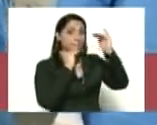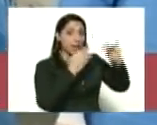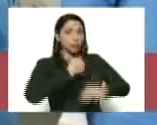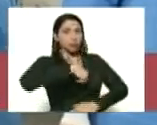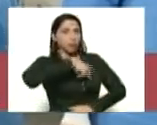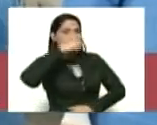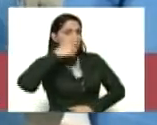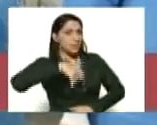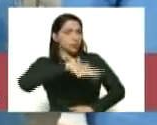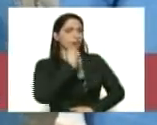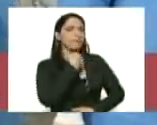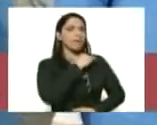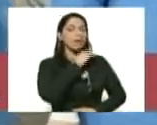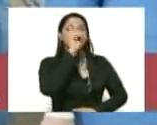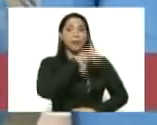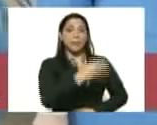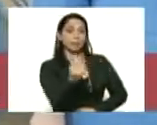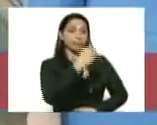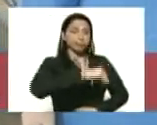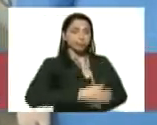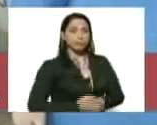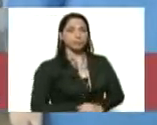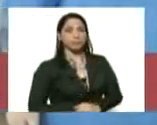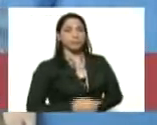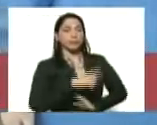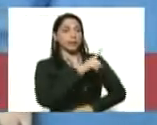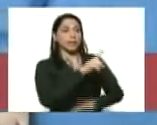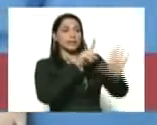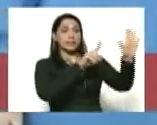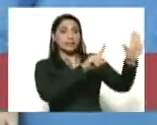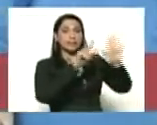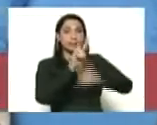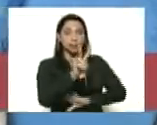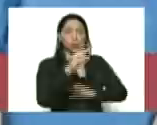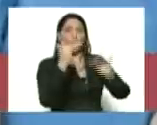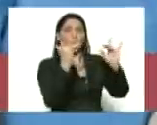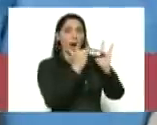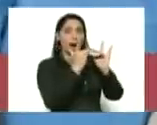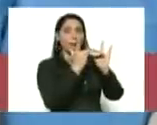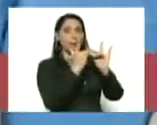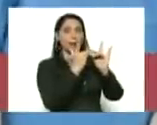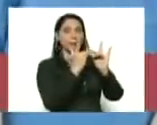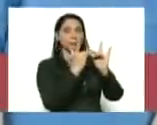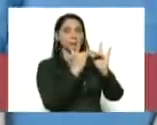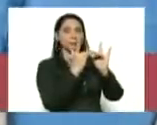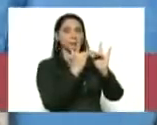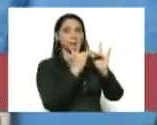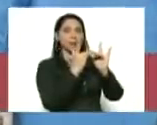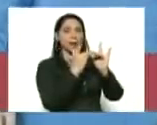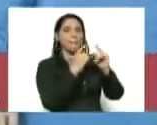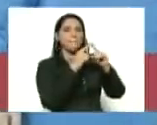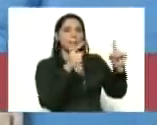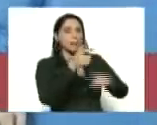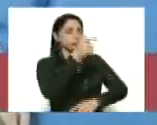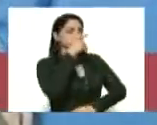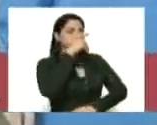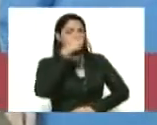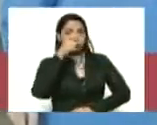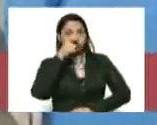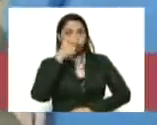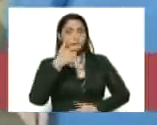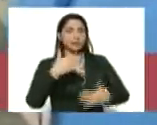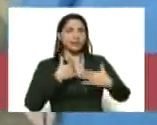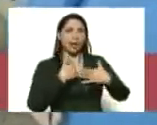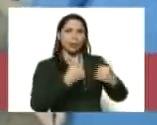pacientes pero además se dispuso de 162 camas en el hotel para vigilancia epidemiológica a aquellos